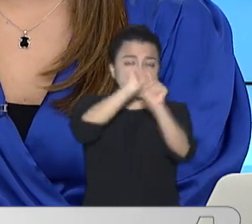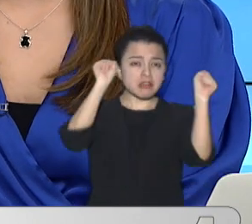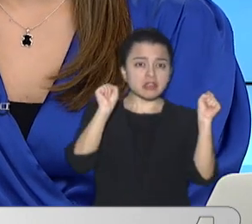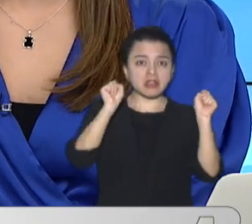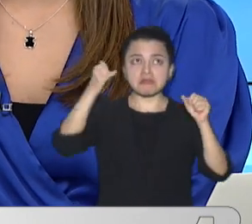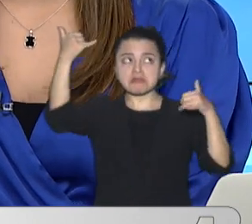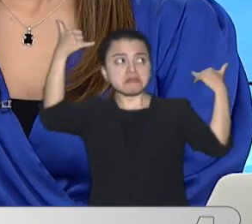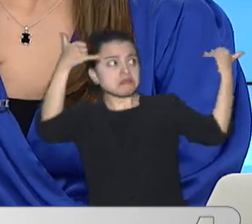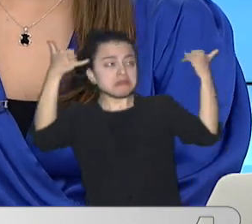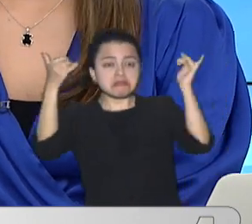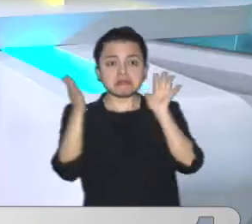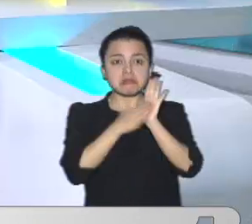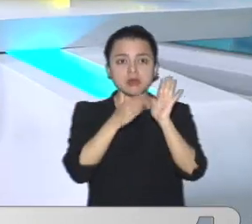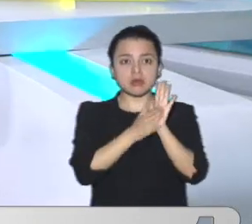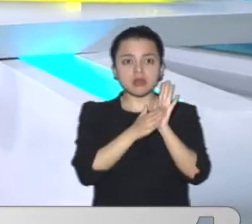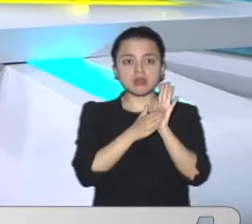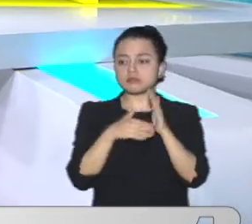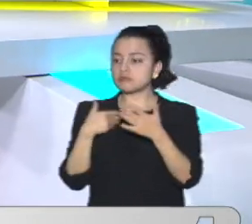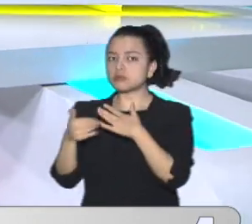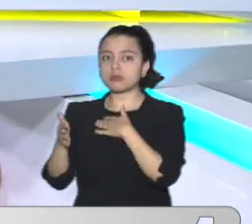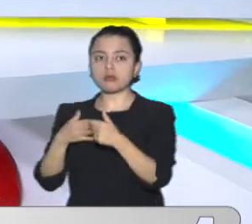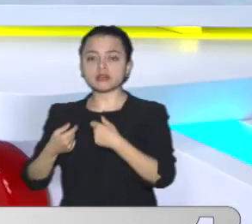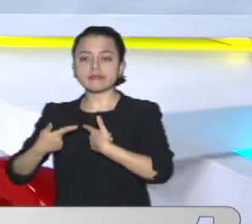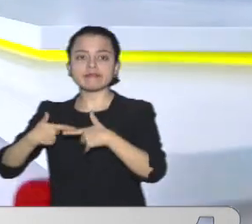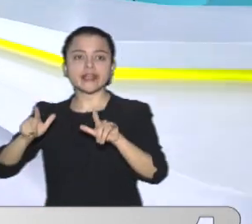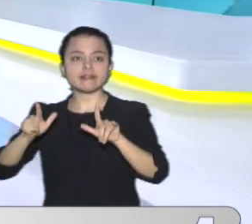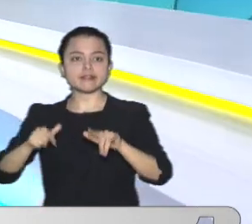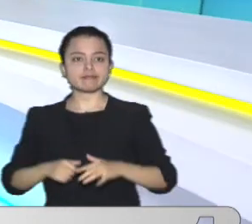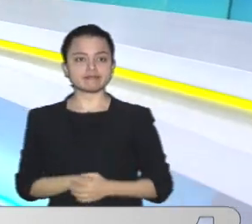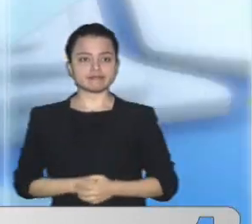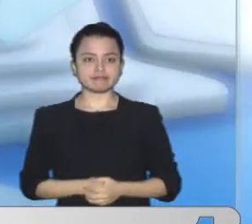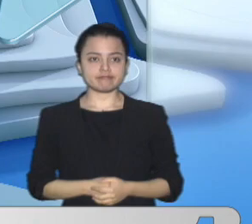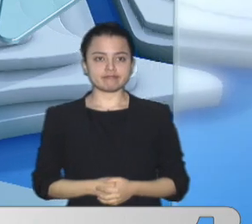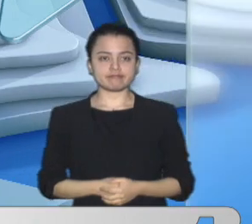Quedó en libertad Sebastián Bedoya ¿Por qué quedó Libre esta persona?